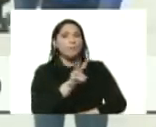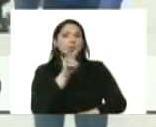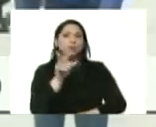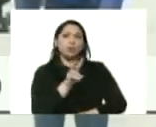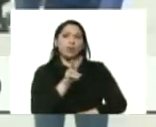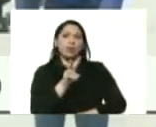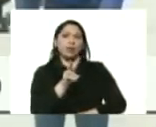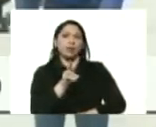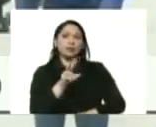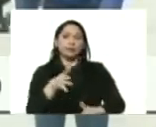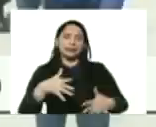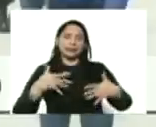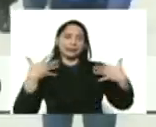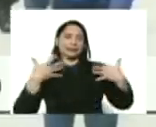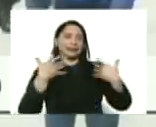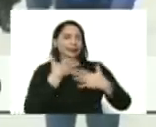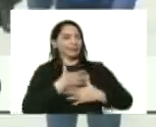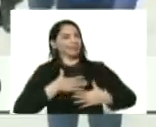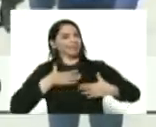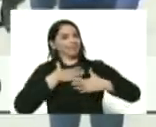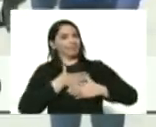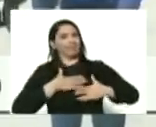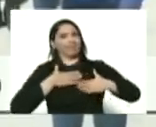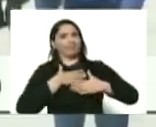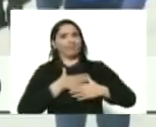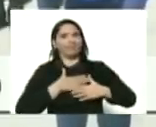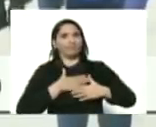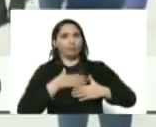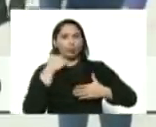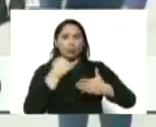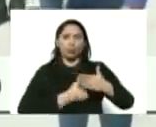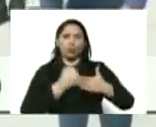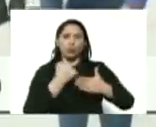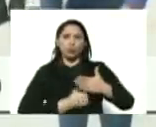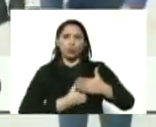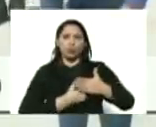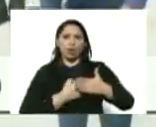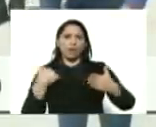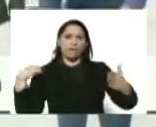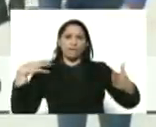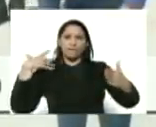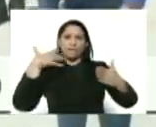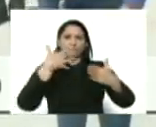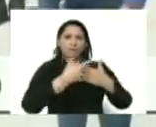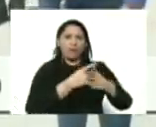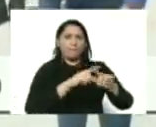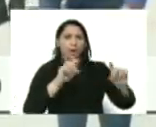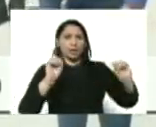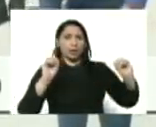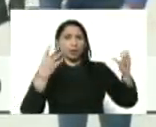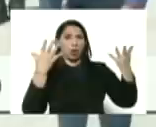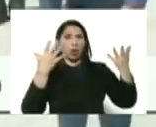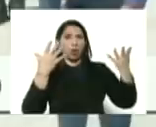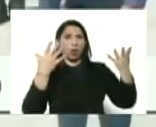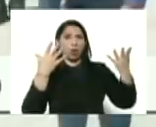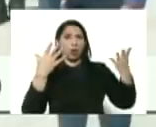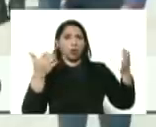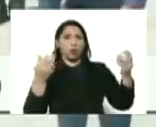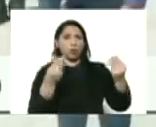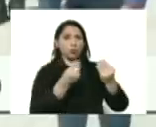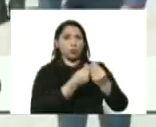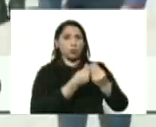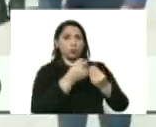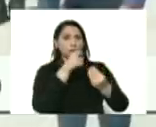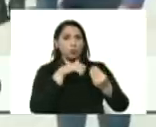la alegría y la satisfacción y las luchas que se llevaron adelante para lograr con el pueblo